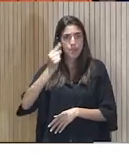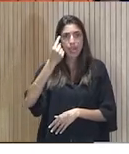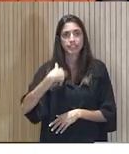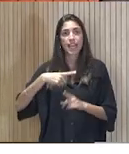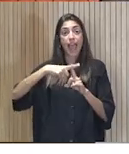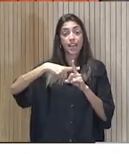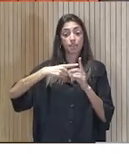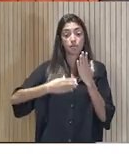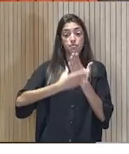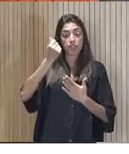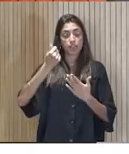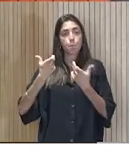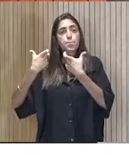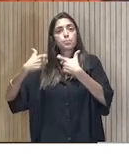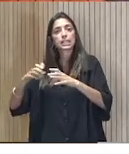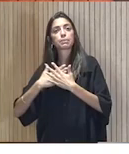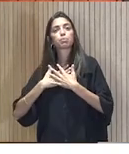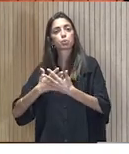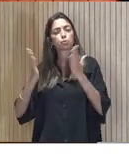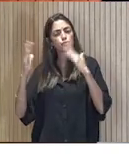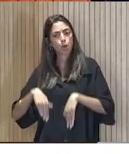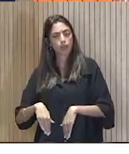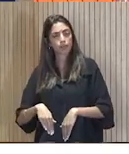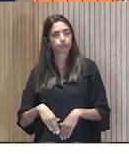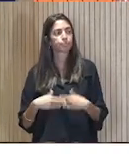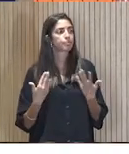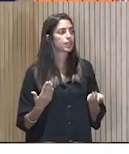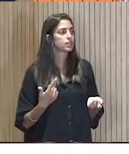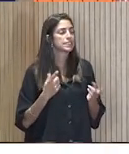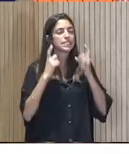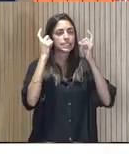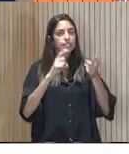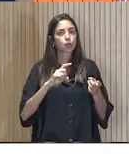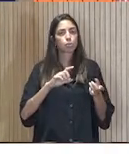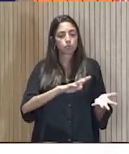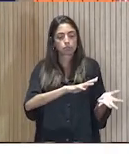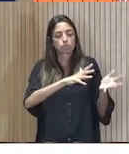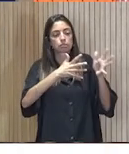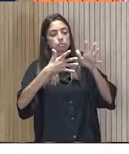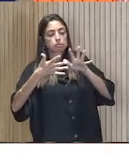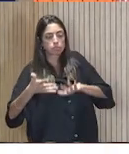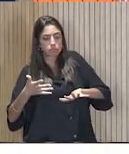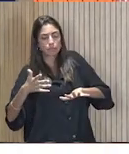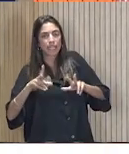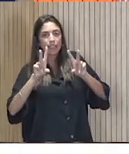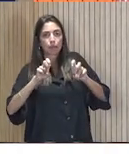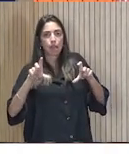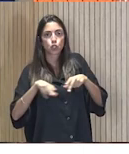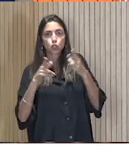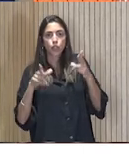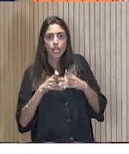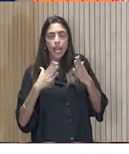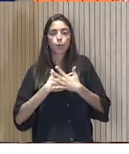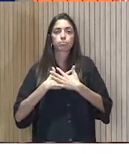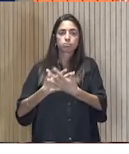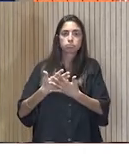federación un departamento de voluntariado. Intentando extrapolar el asunto de lo social, del voluntariado, de la